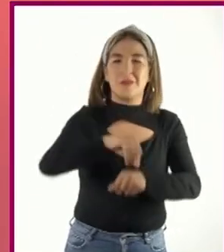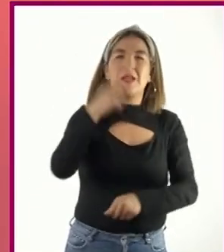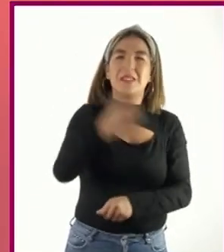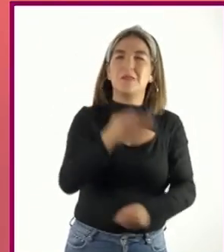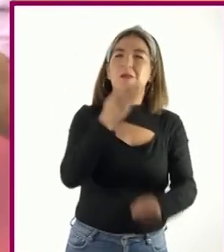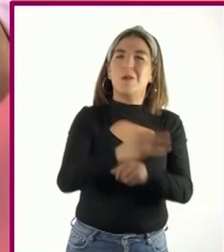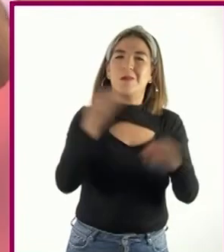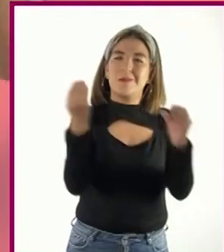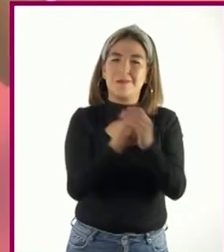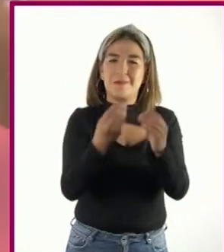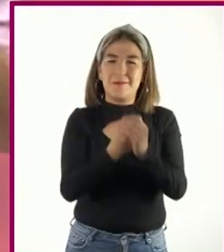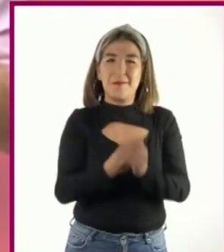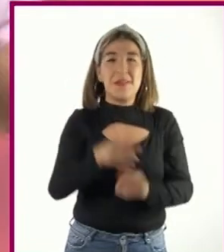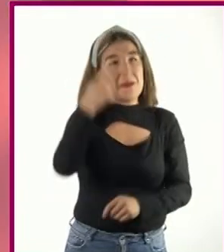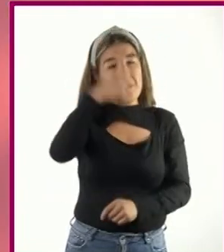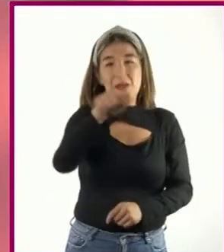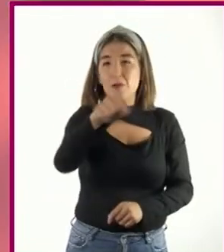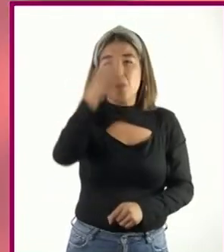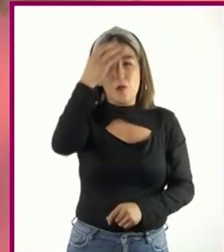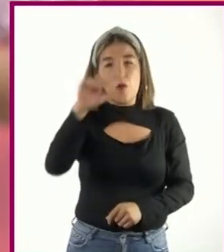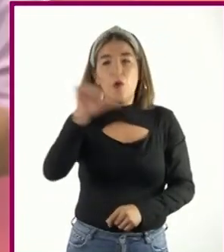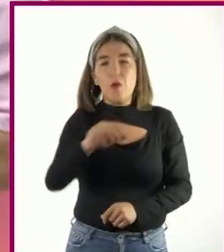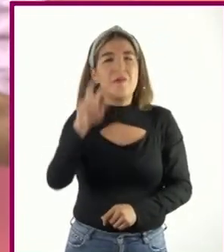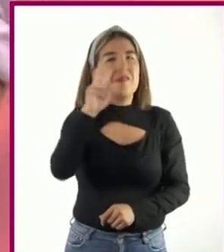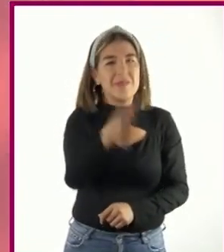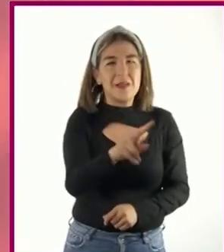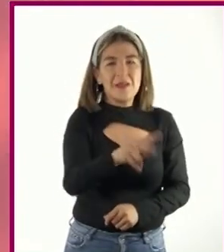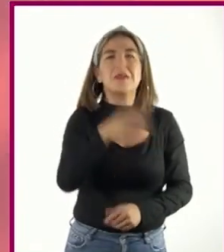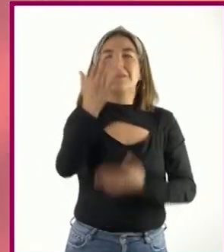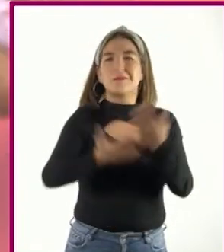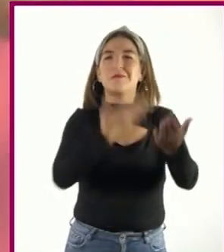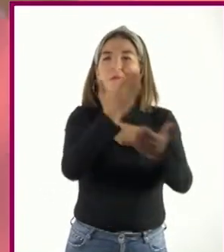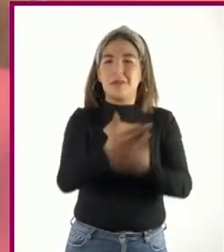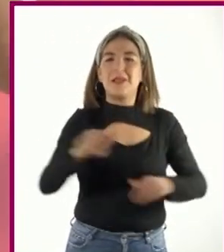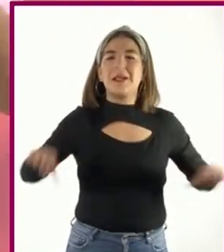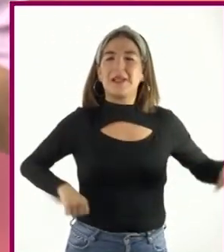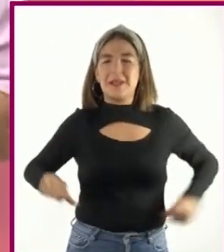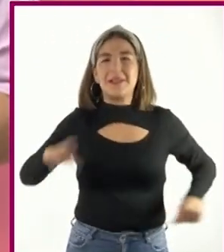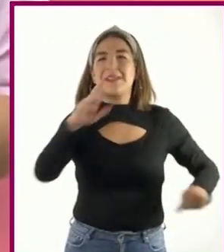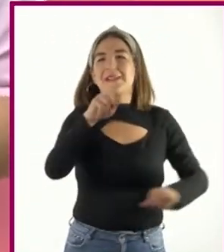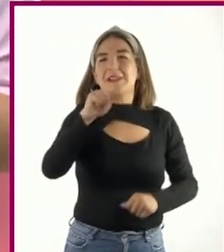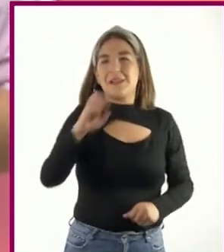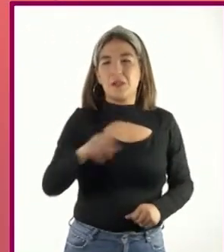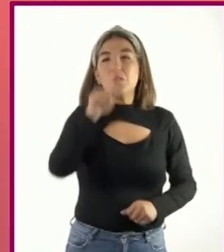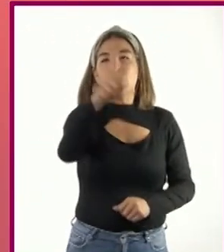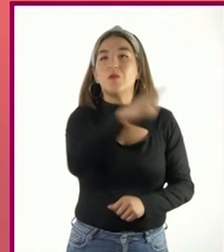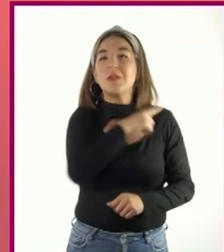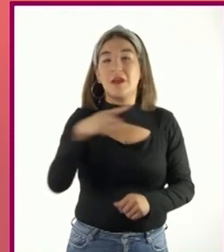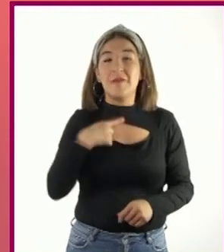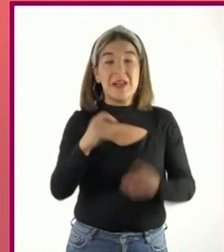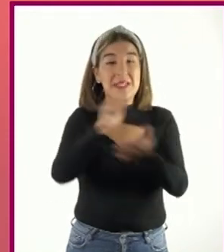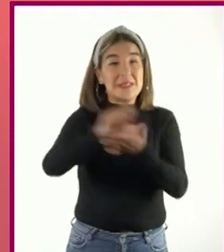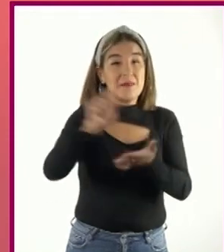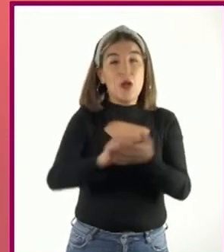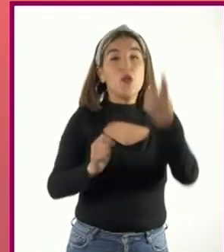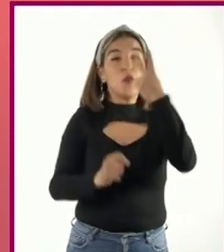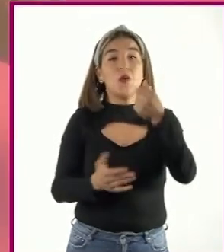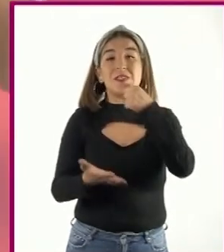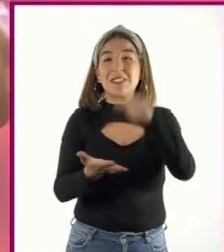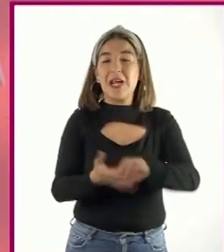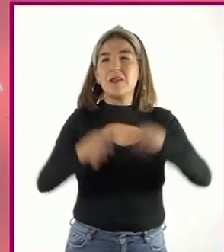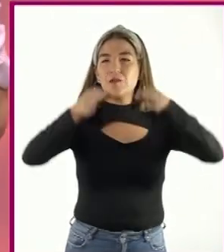esta sesión. Para no olvidar lo que hoy vimos, les propondremos el reto de escribir dos cartas formales